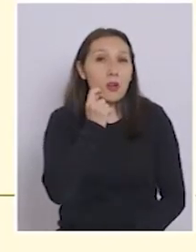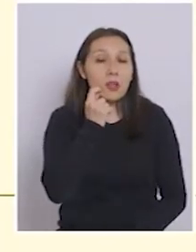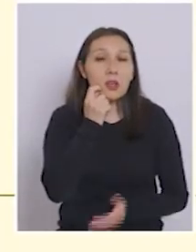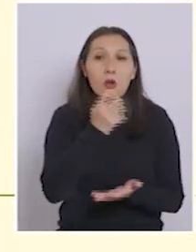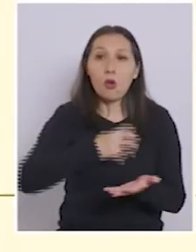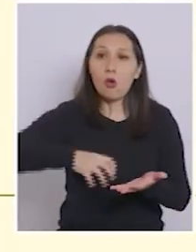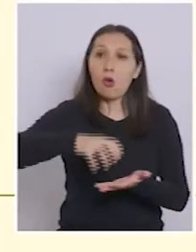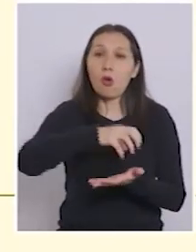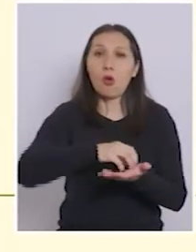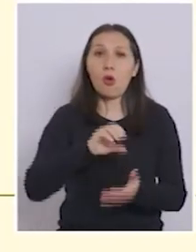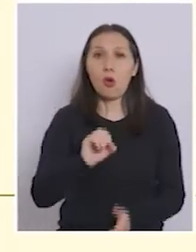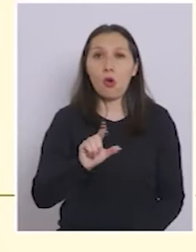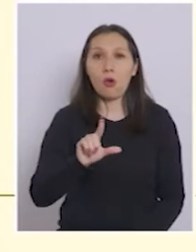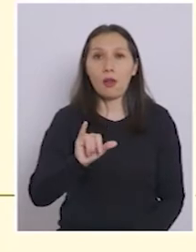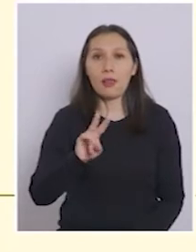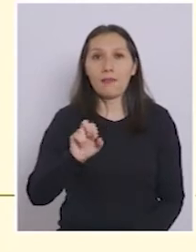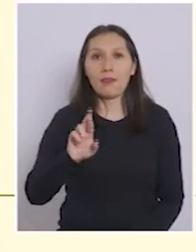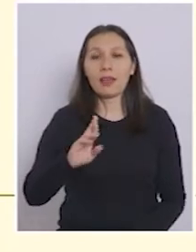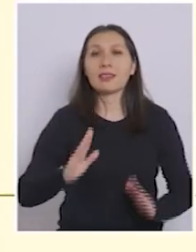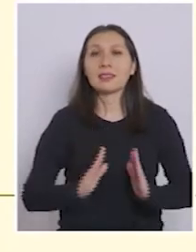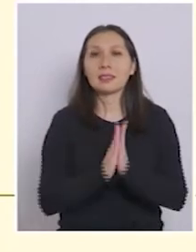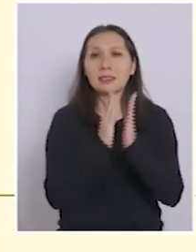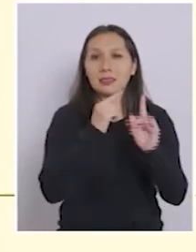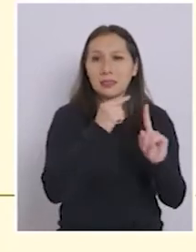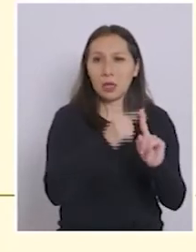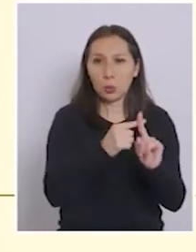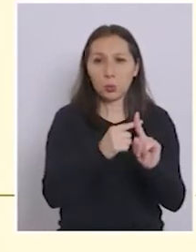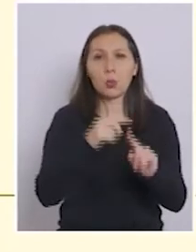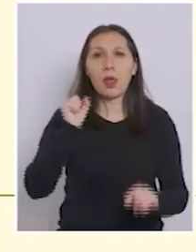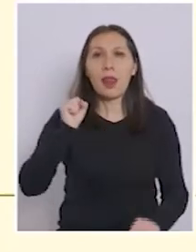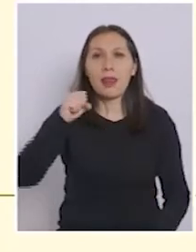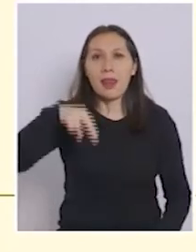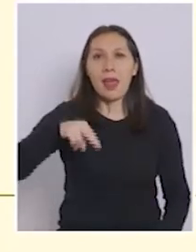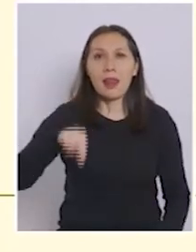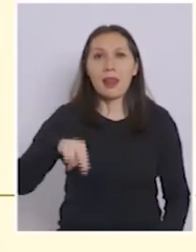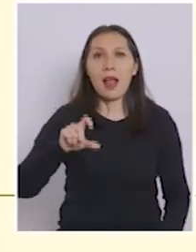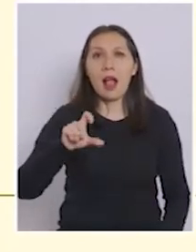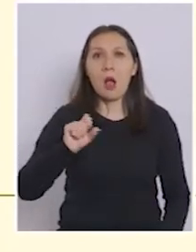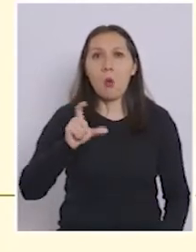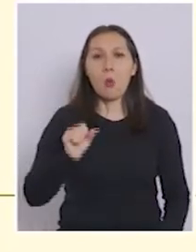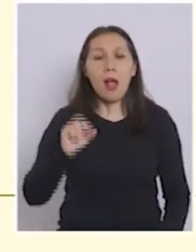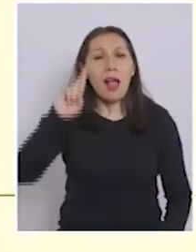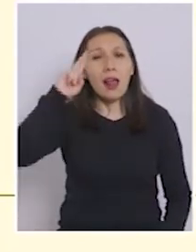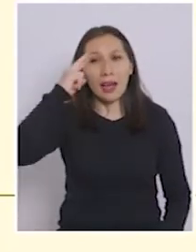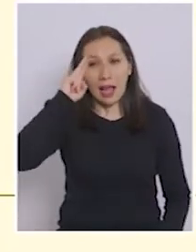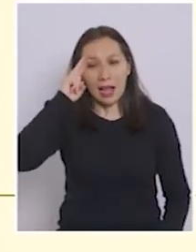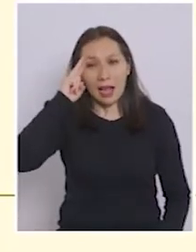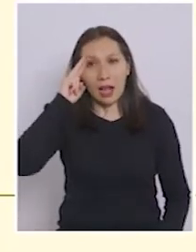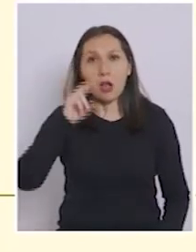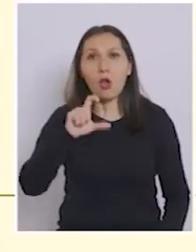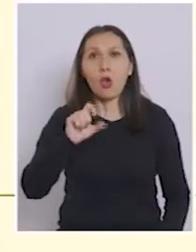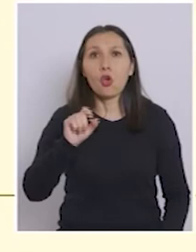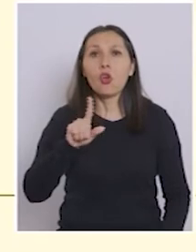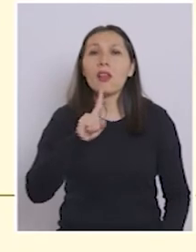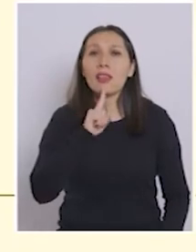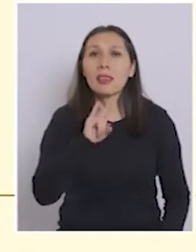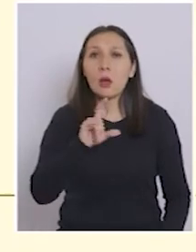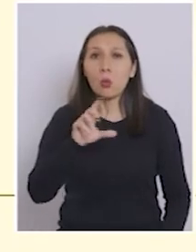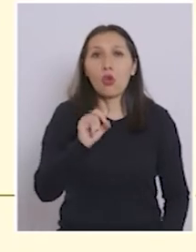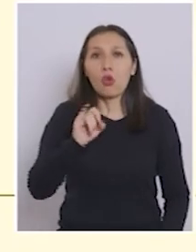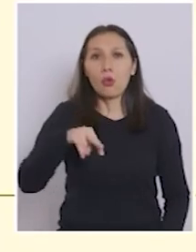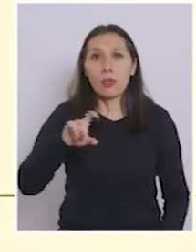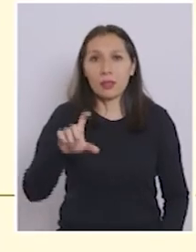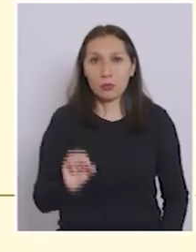comunas de Olivar, Santa Cruz, Nancagua, Rancagua, Coltauco y